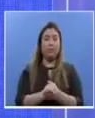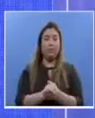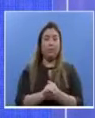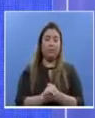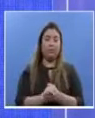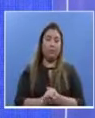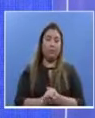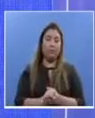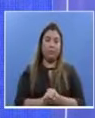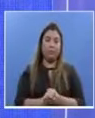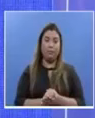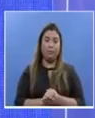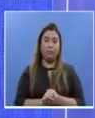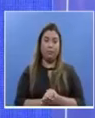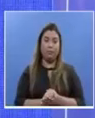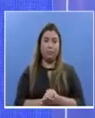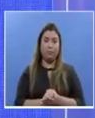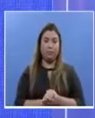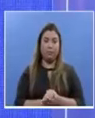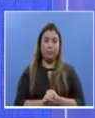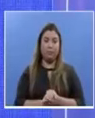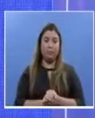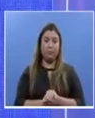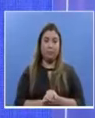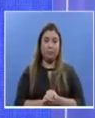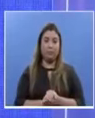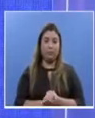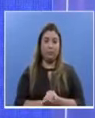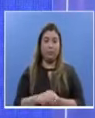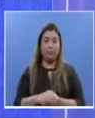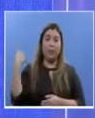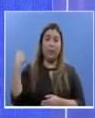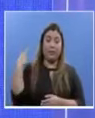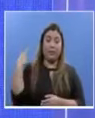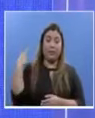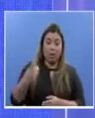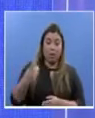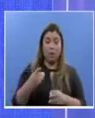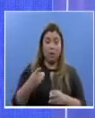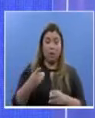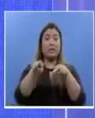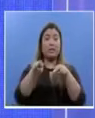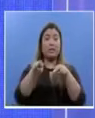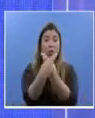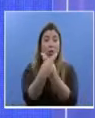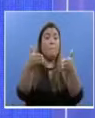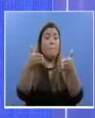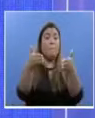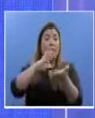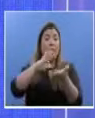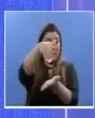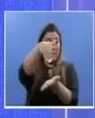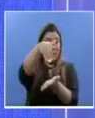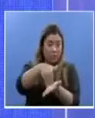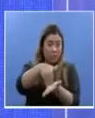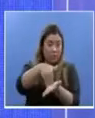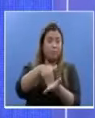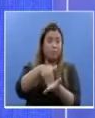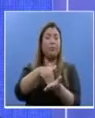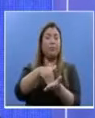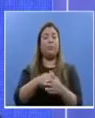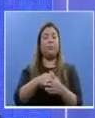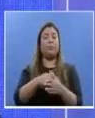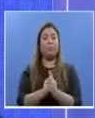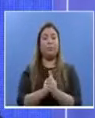sino activos. Estos son el director de la región metropolitana, la directora de la